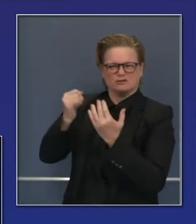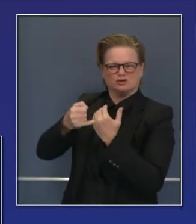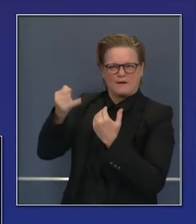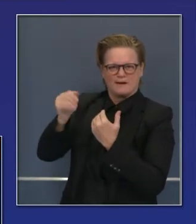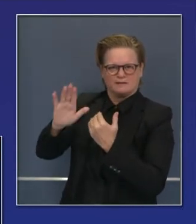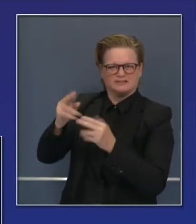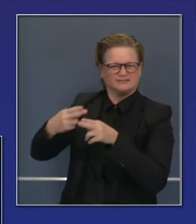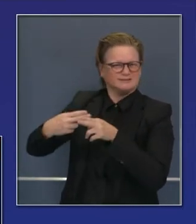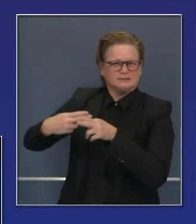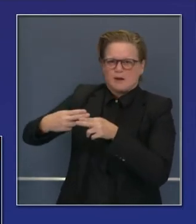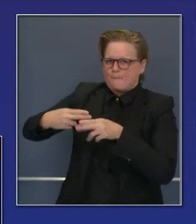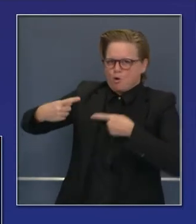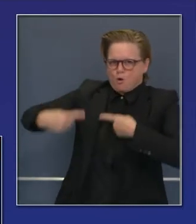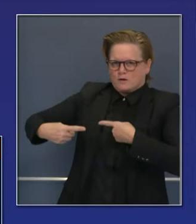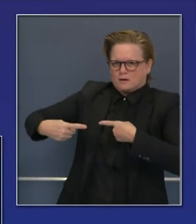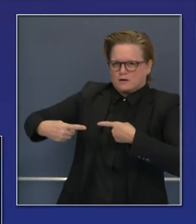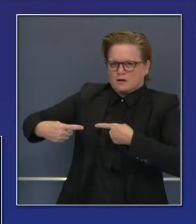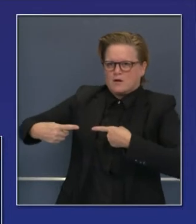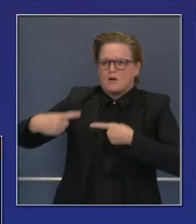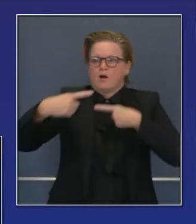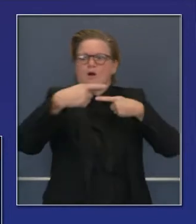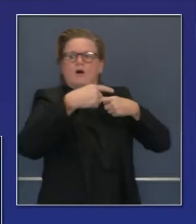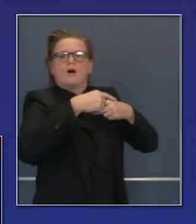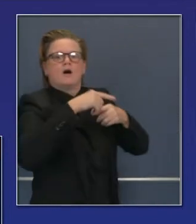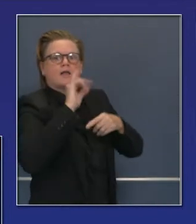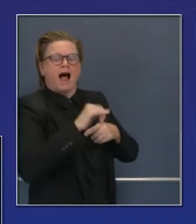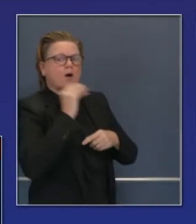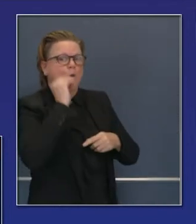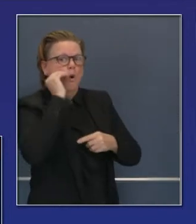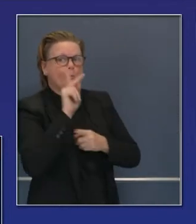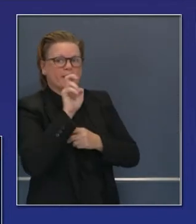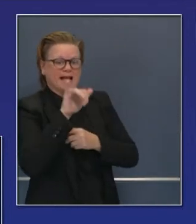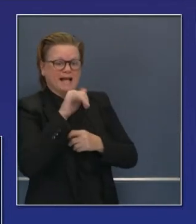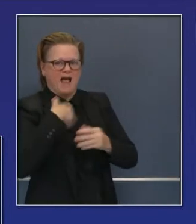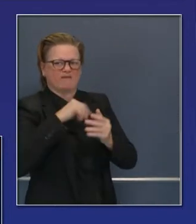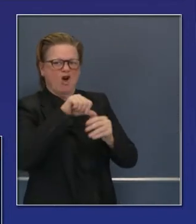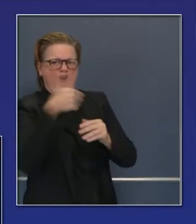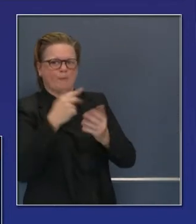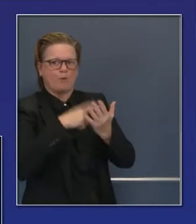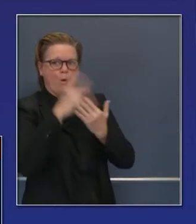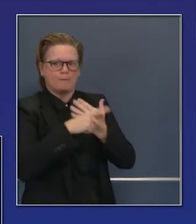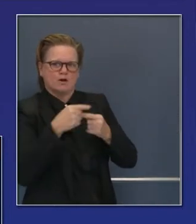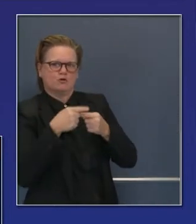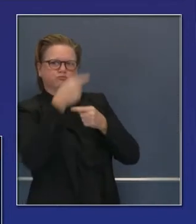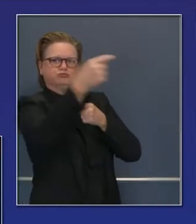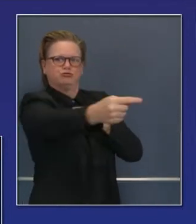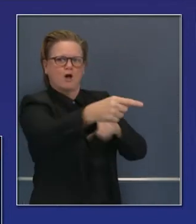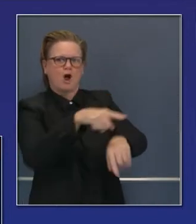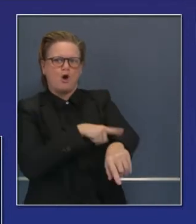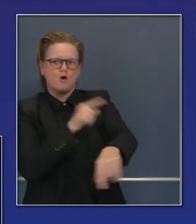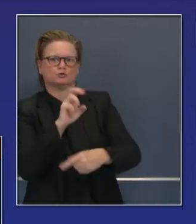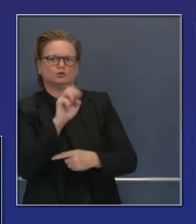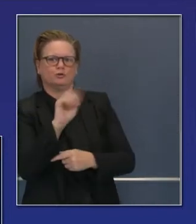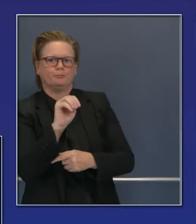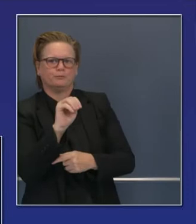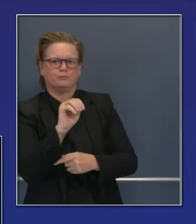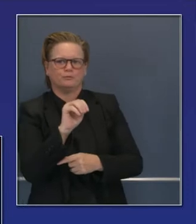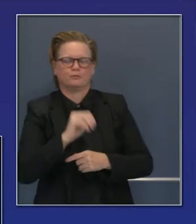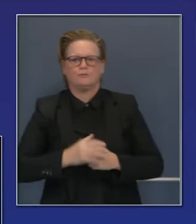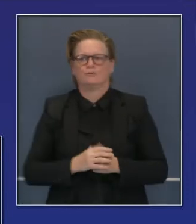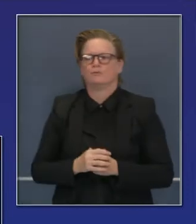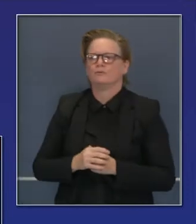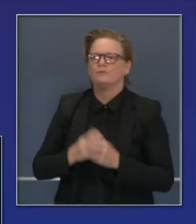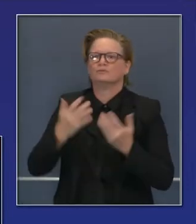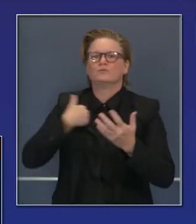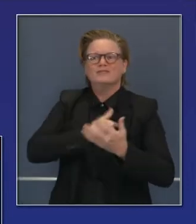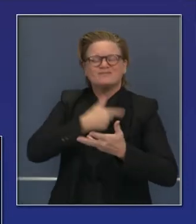Opera mes a mes, recibe reembolsos de FEMA. Trabajamos agresivamente con la nueva administración para obtener más